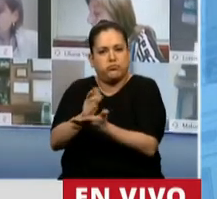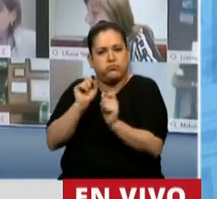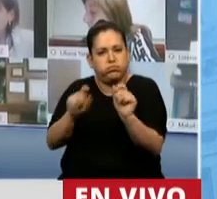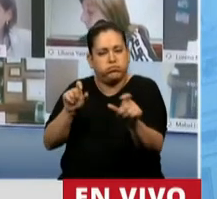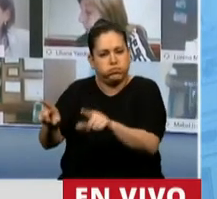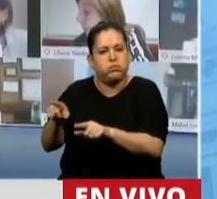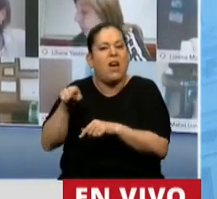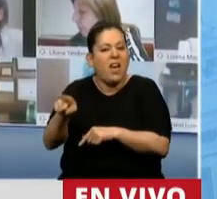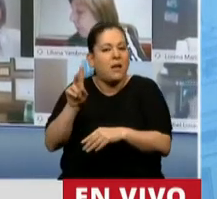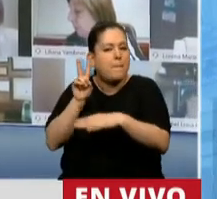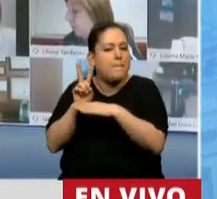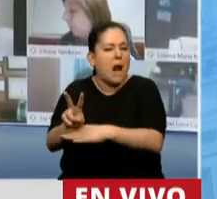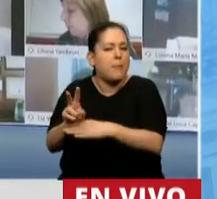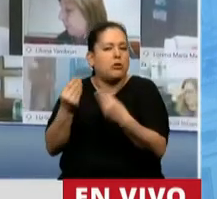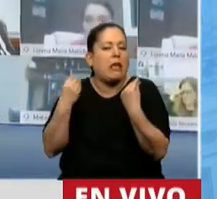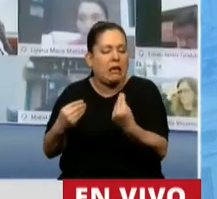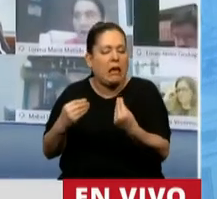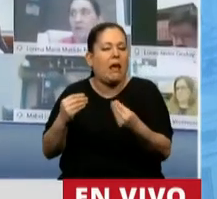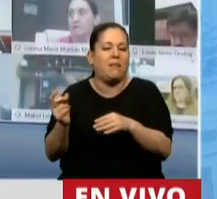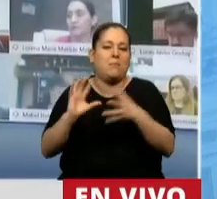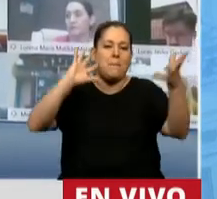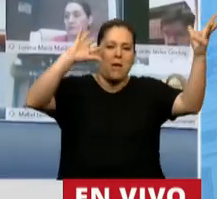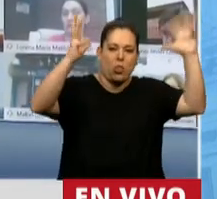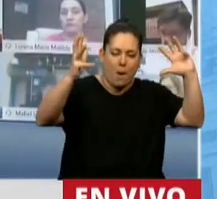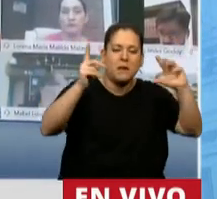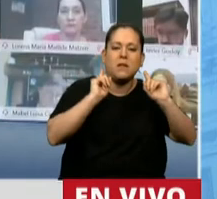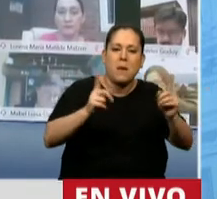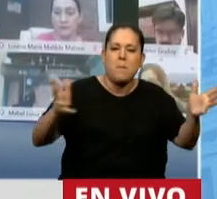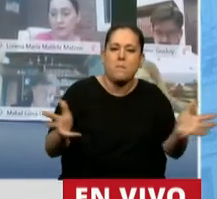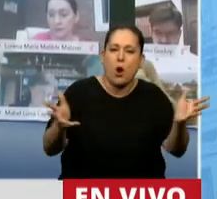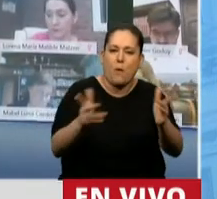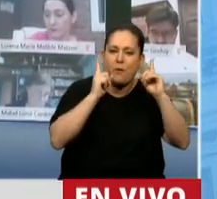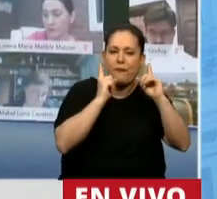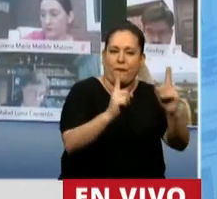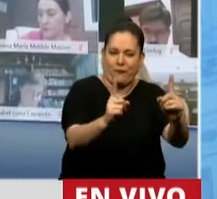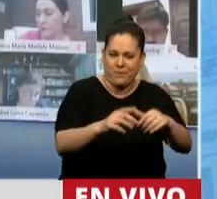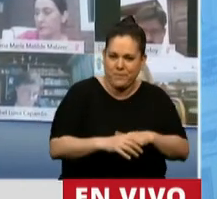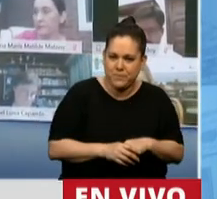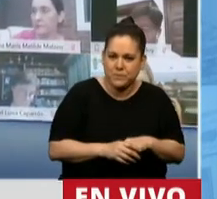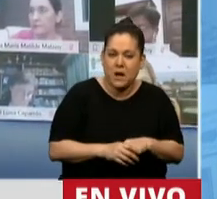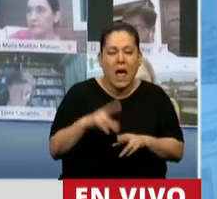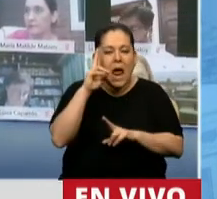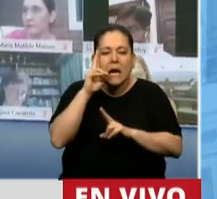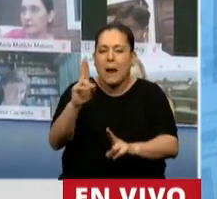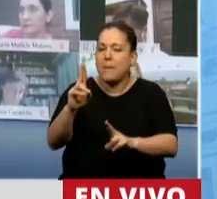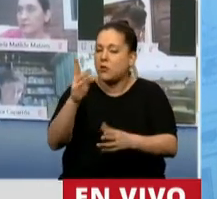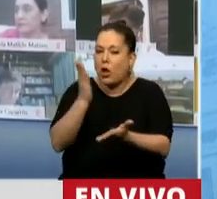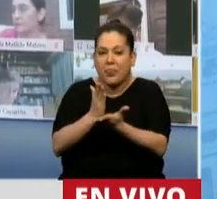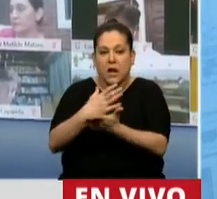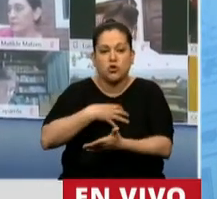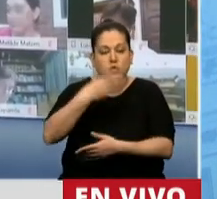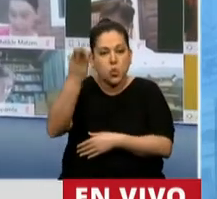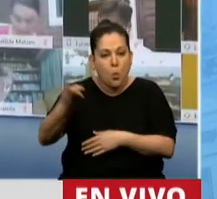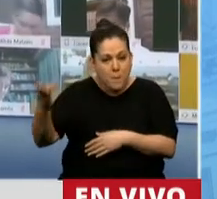contribuye a proteger el medio ambiente y promover el desarrollo sostenible. El respeto de los derechos humanos y la